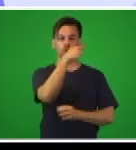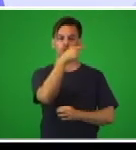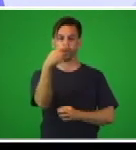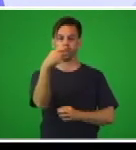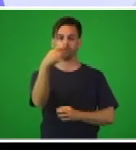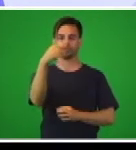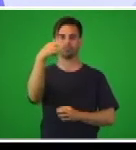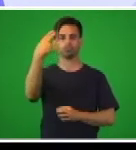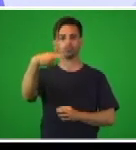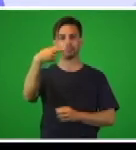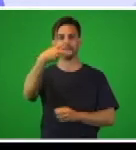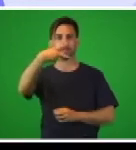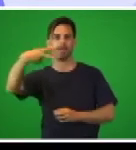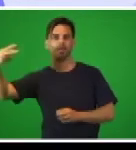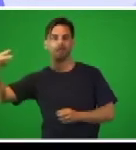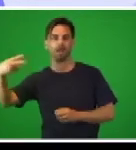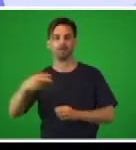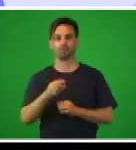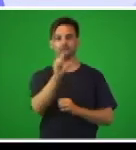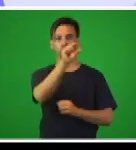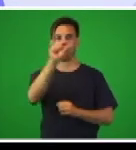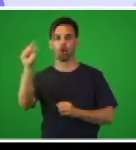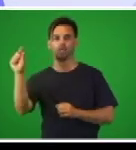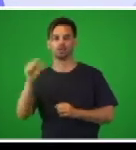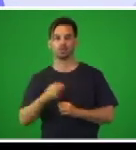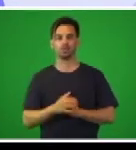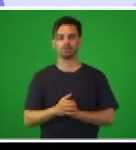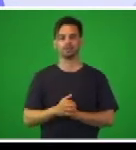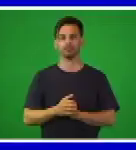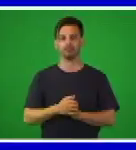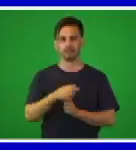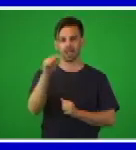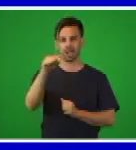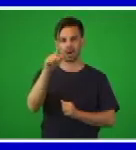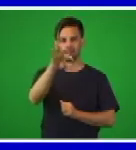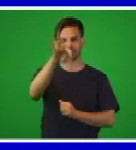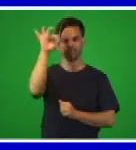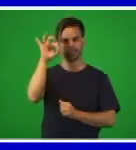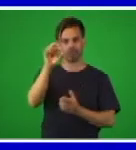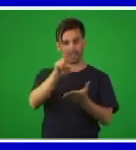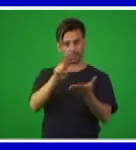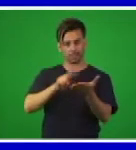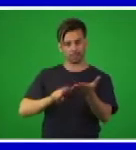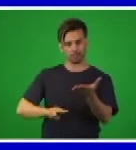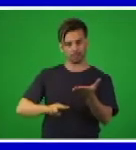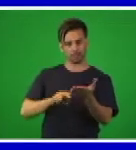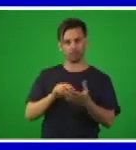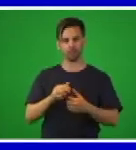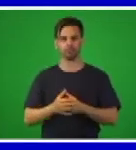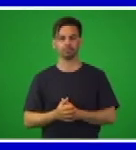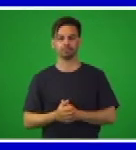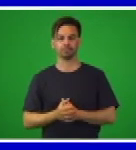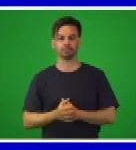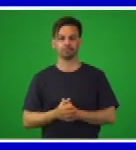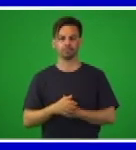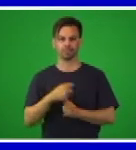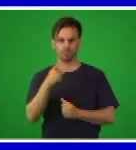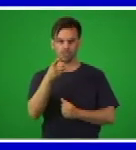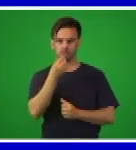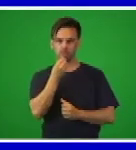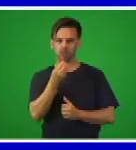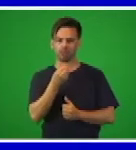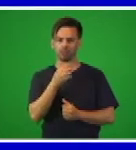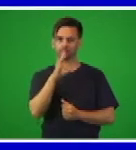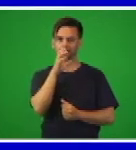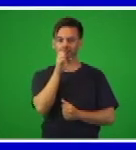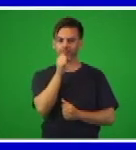seleccionado una oración relacionada con la lectura. Pueden leerla, por favor, leanla en voz baja, que aparece en pantalla.